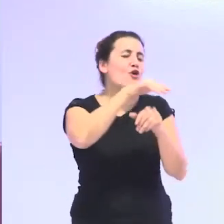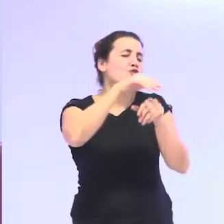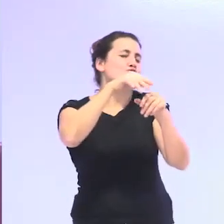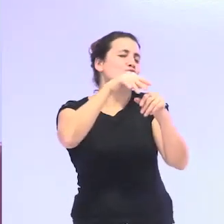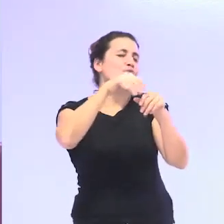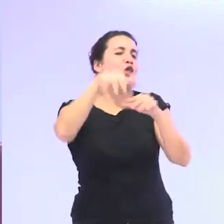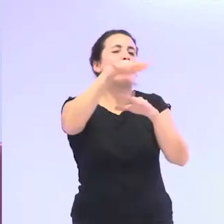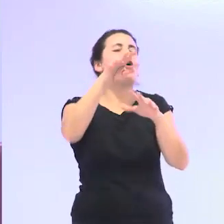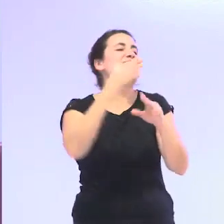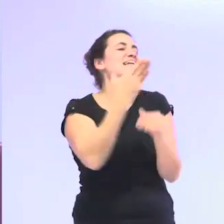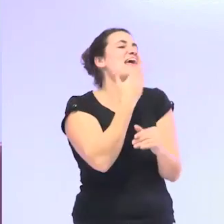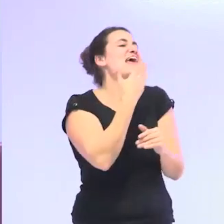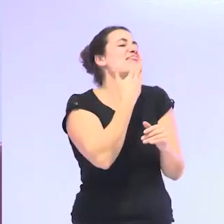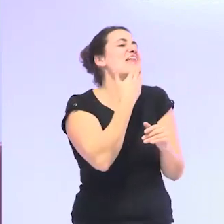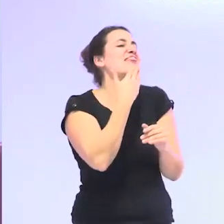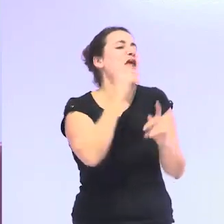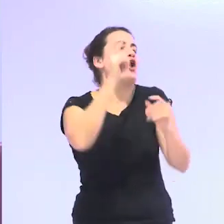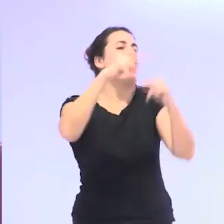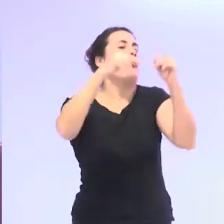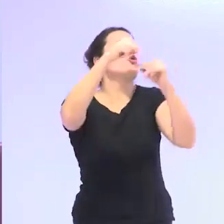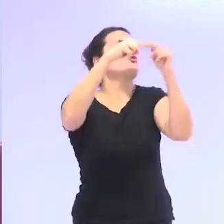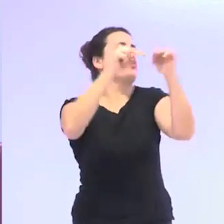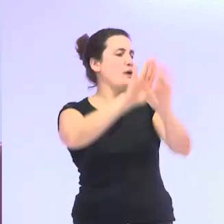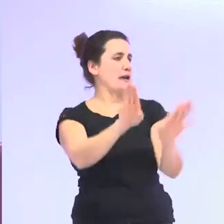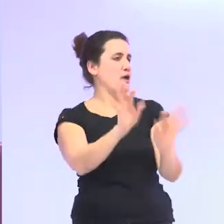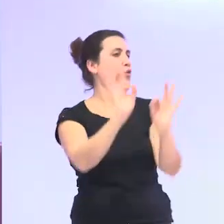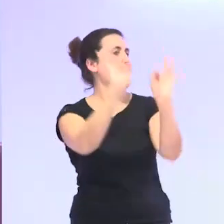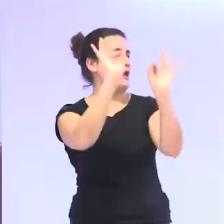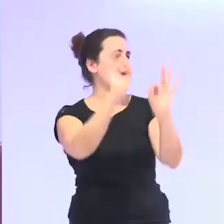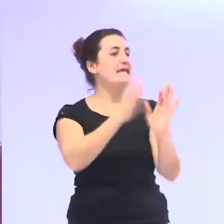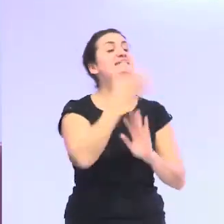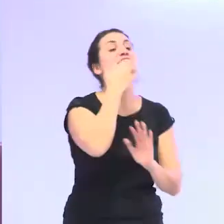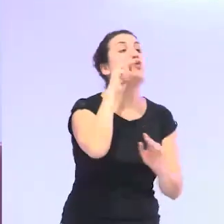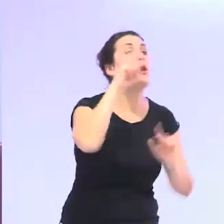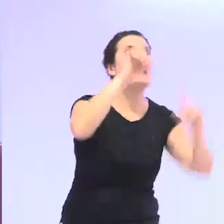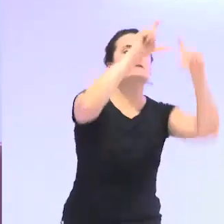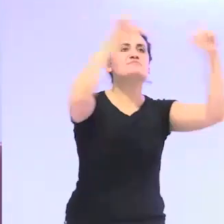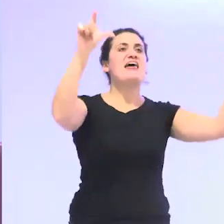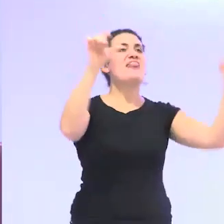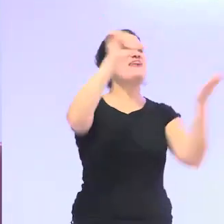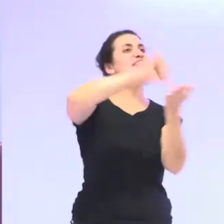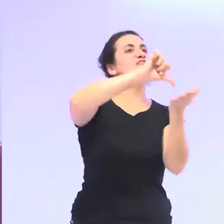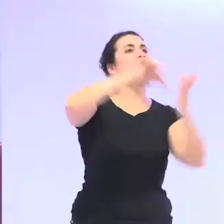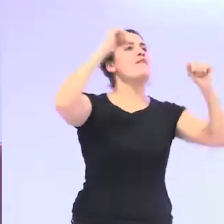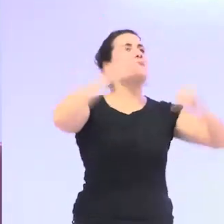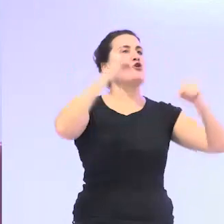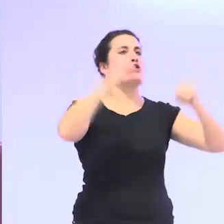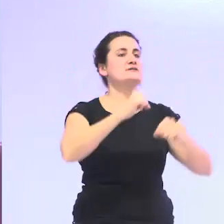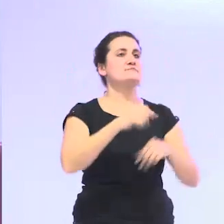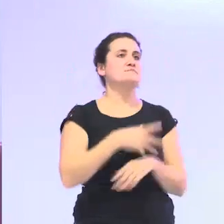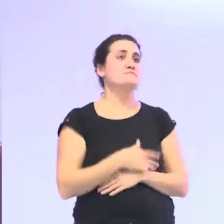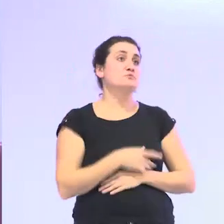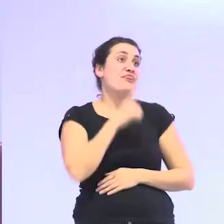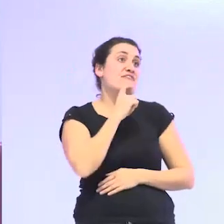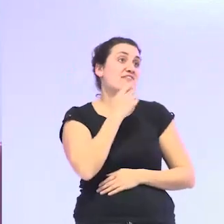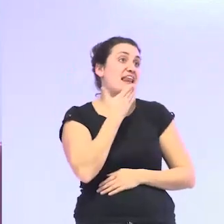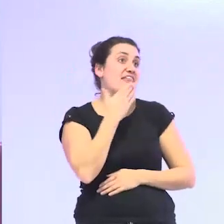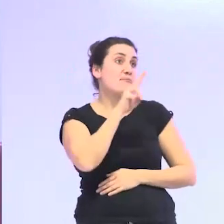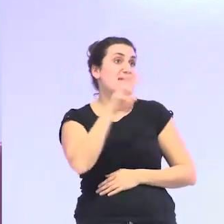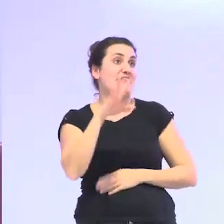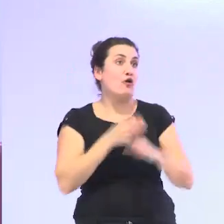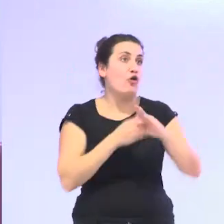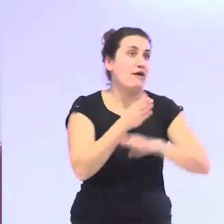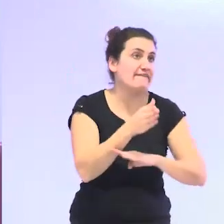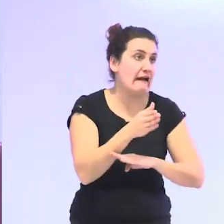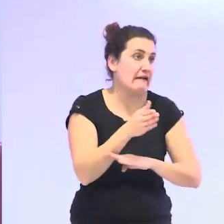una edad genérica si tú lees centro de mayores pues es difícil que una persona de 25 años